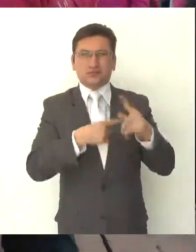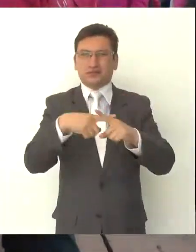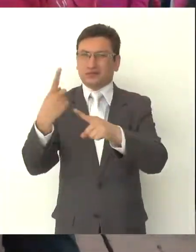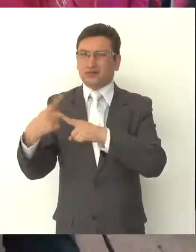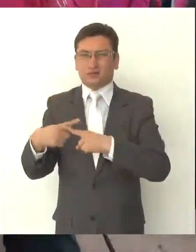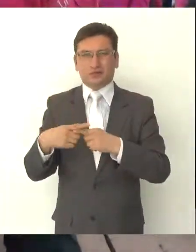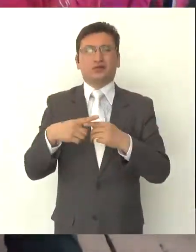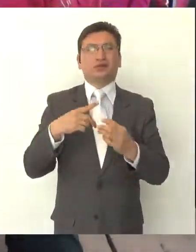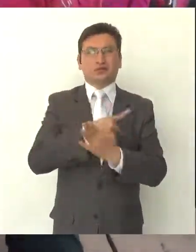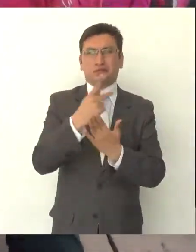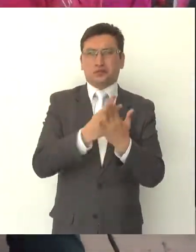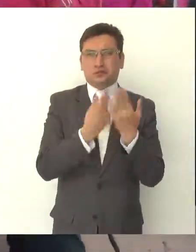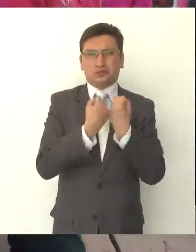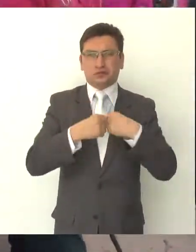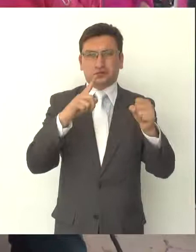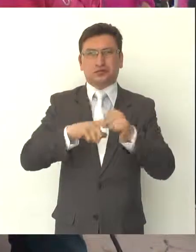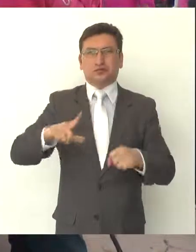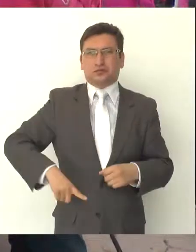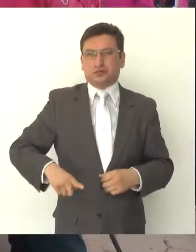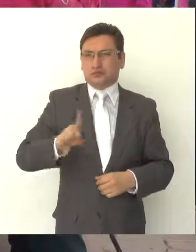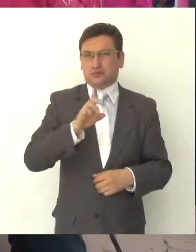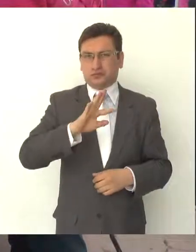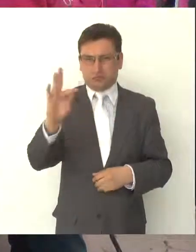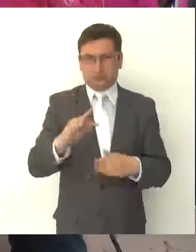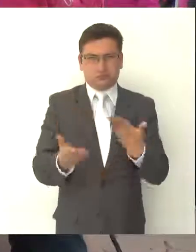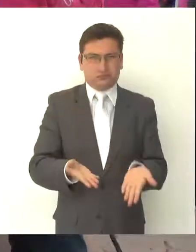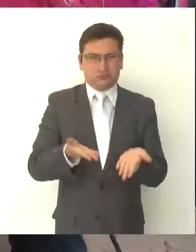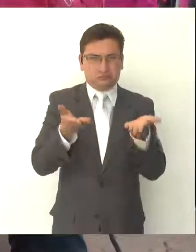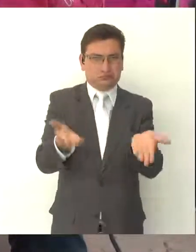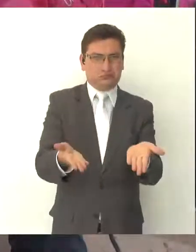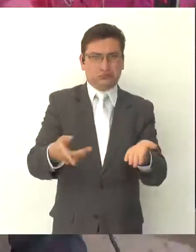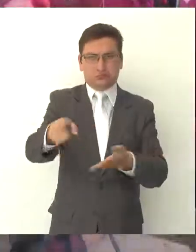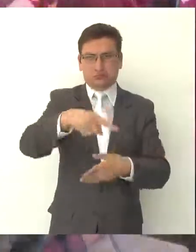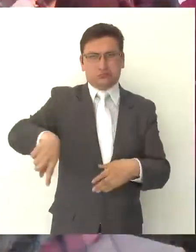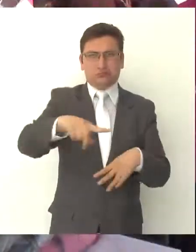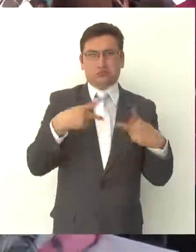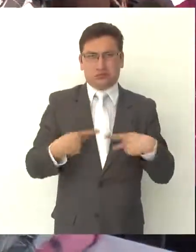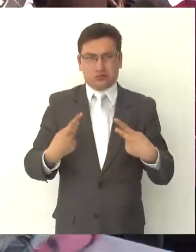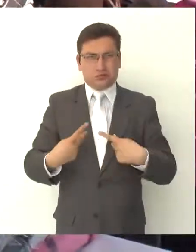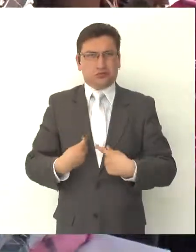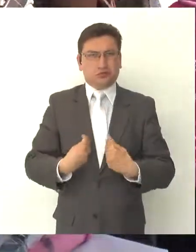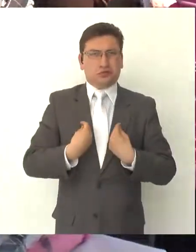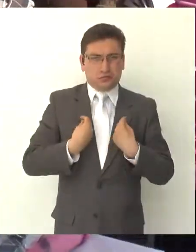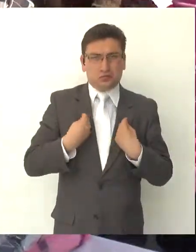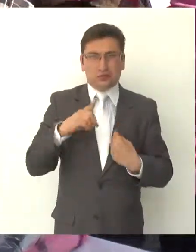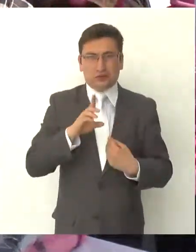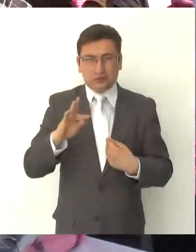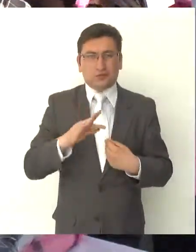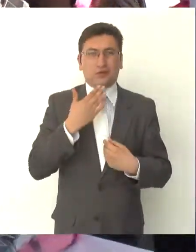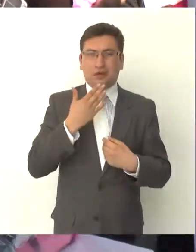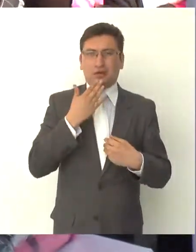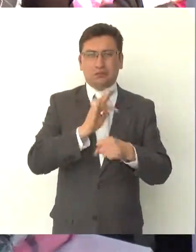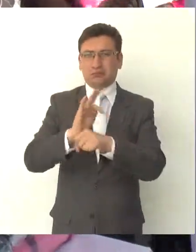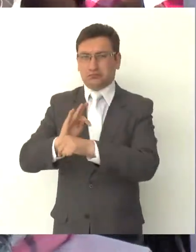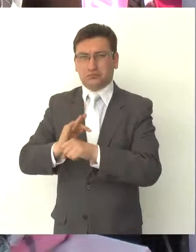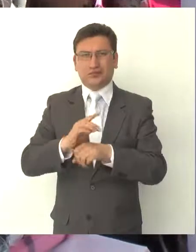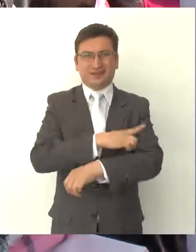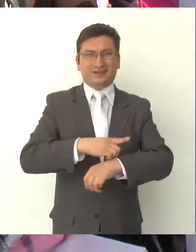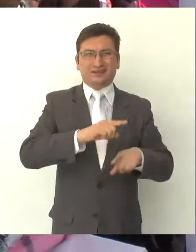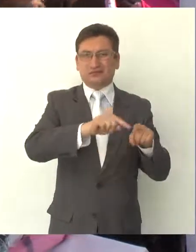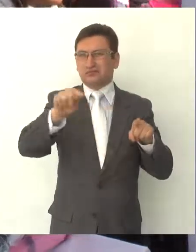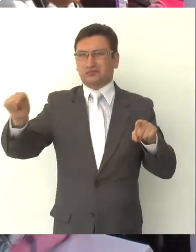servicios integrales y programas sociales que el gobierno de la Ciudad de México brinda a sus habitantes para llegar a todas las